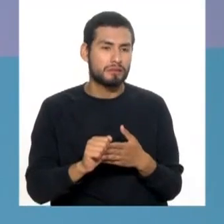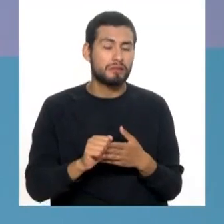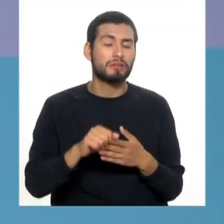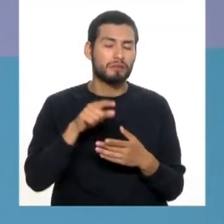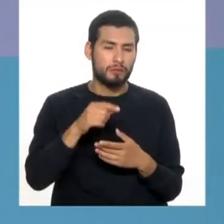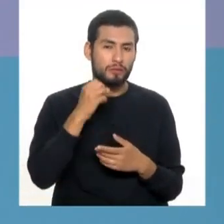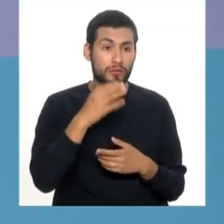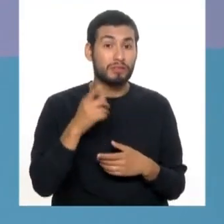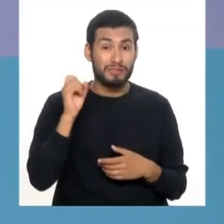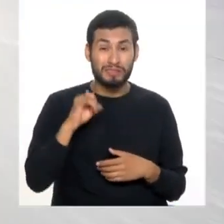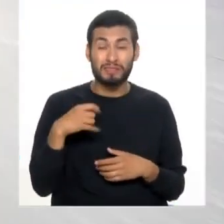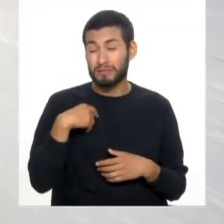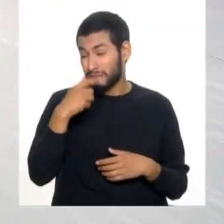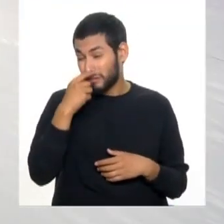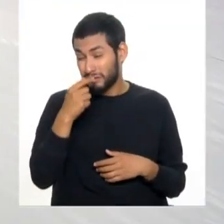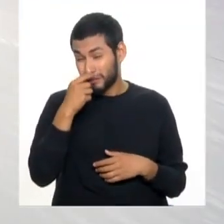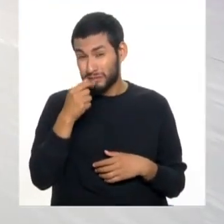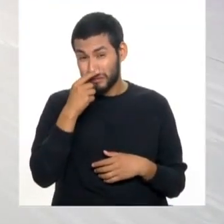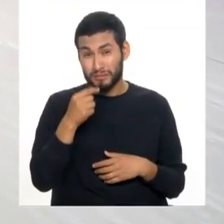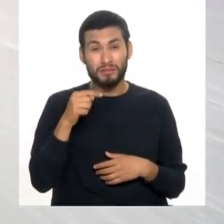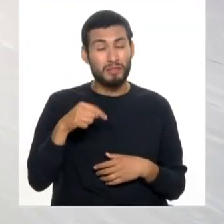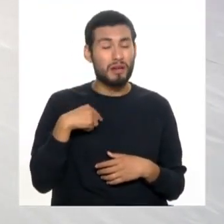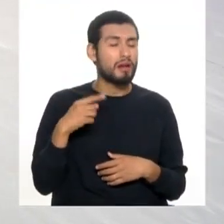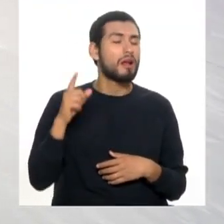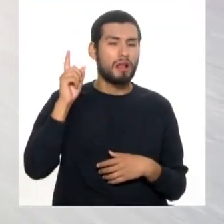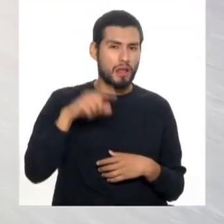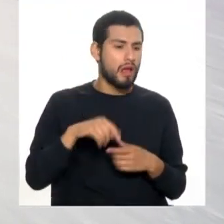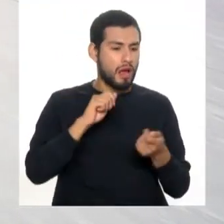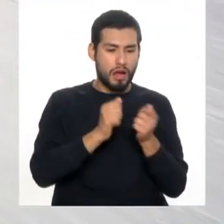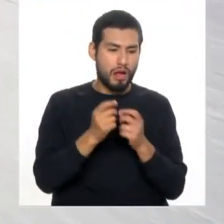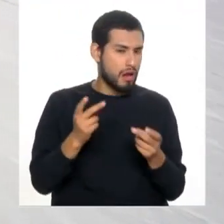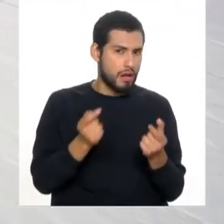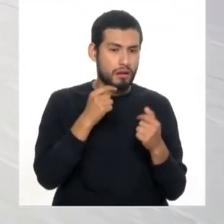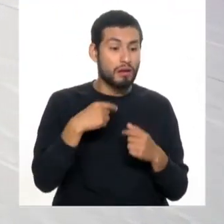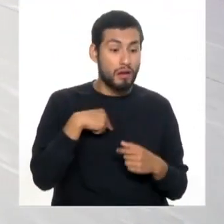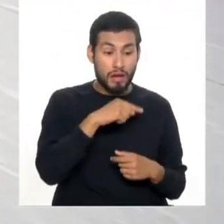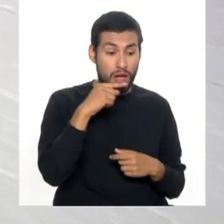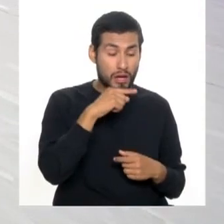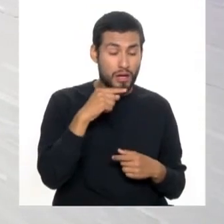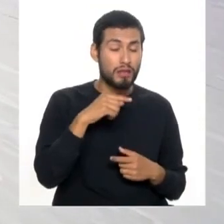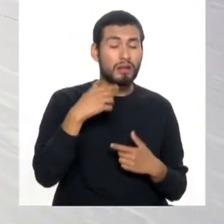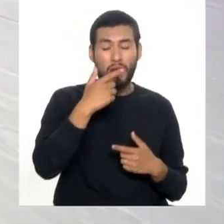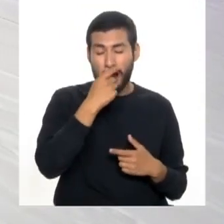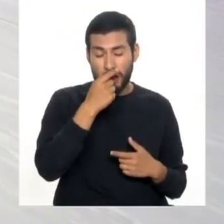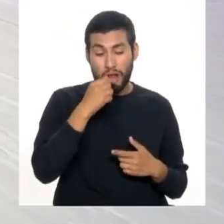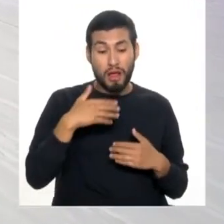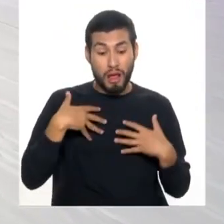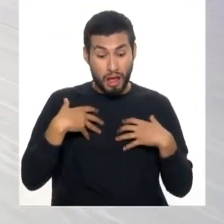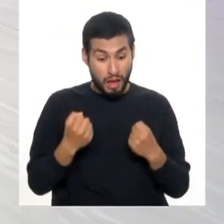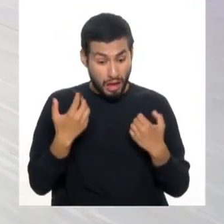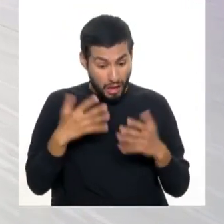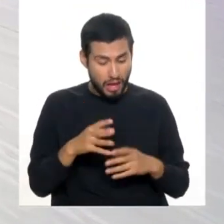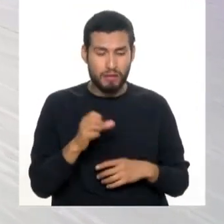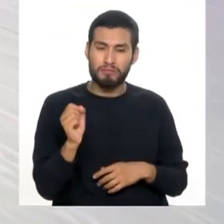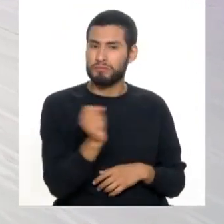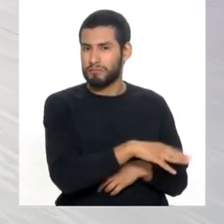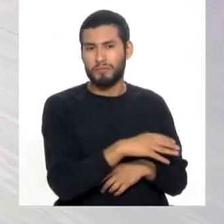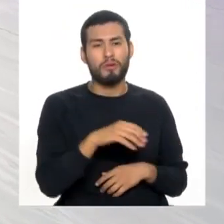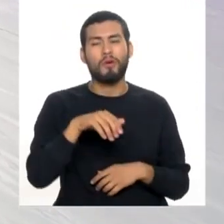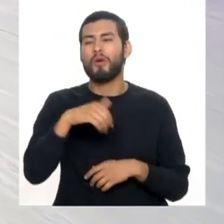proceso de resfriado, hay que cambiarlo inmediatamente después del proceso.-COVID, post-viral, etc. Y de ir a una pregunta que tenemos ya en WhatsApp esperando.